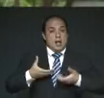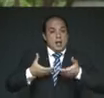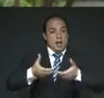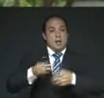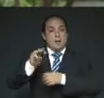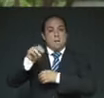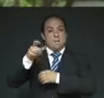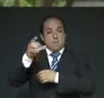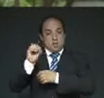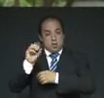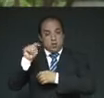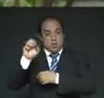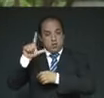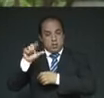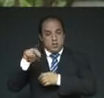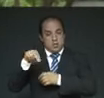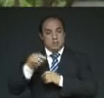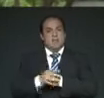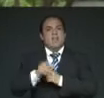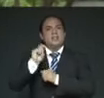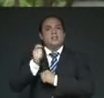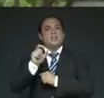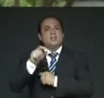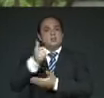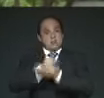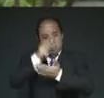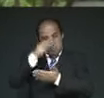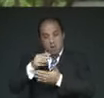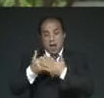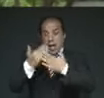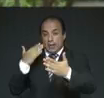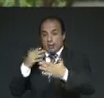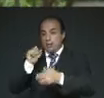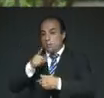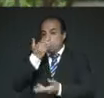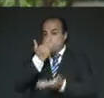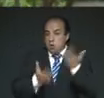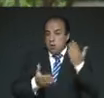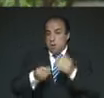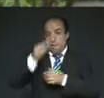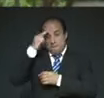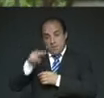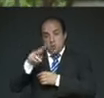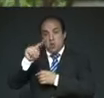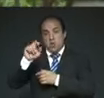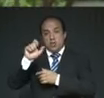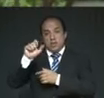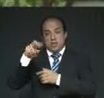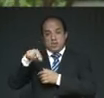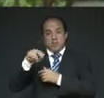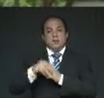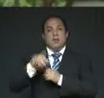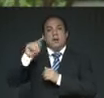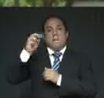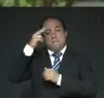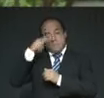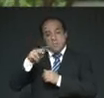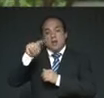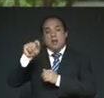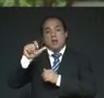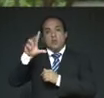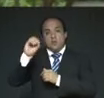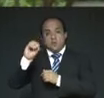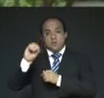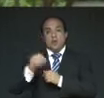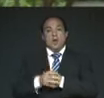de recordar que nuestra ciudad de México fue, es también, México-Tenochtitlán y México-Tlatelolco. Sus plazas mayores eran